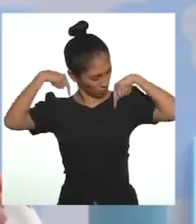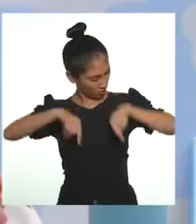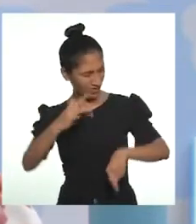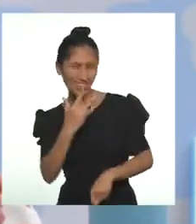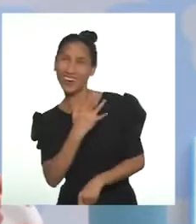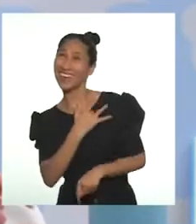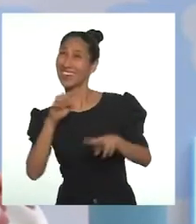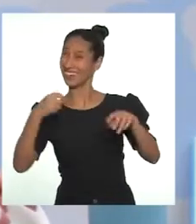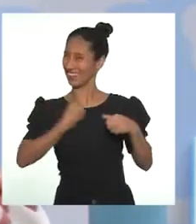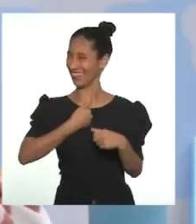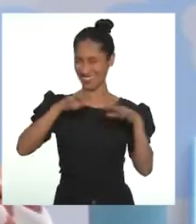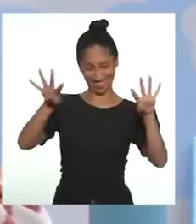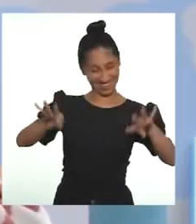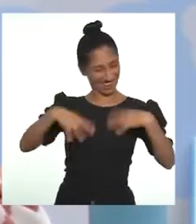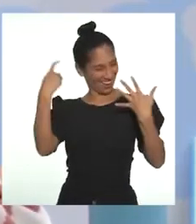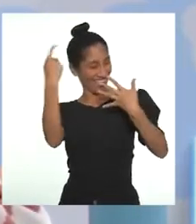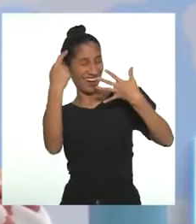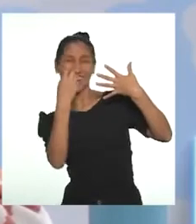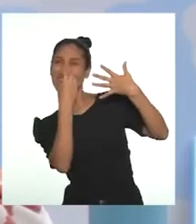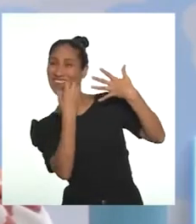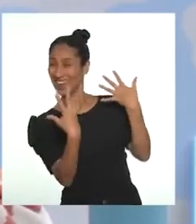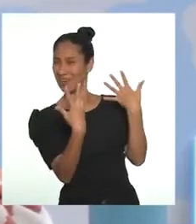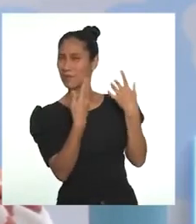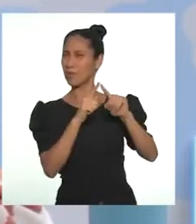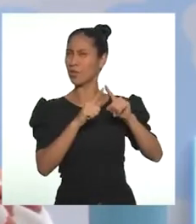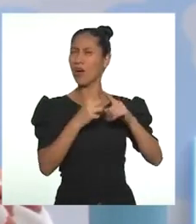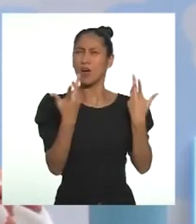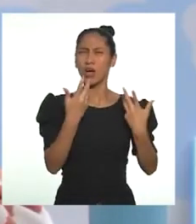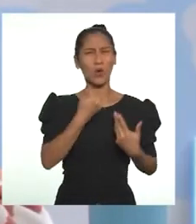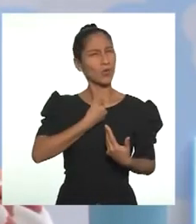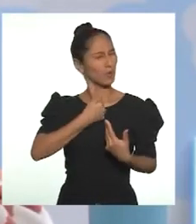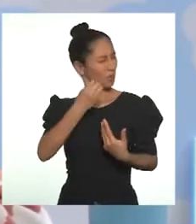enorgullecemos. Pero, ¿cómo se construye la autoestima?